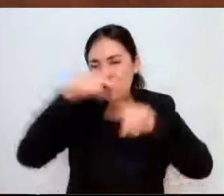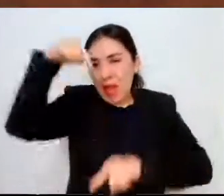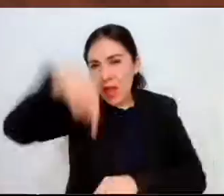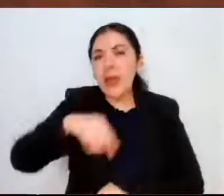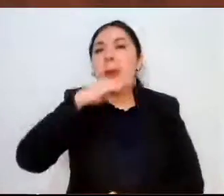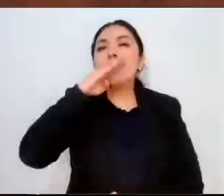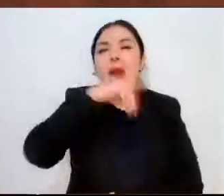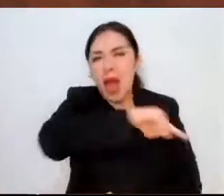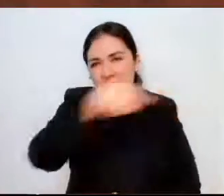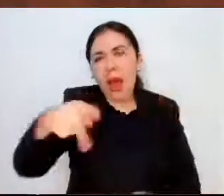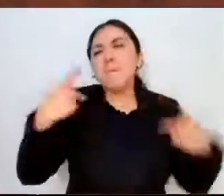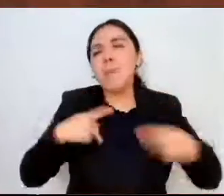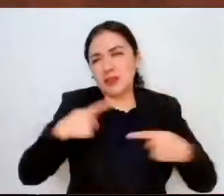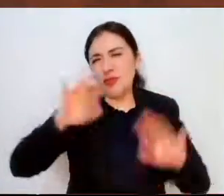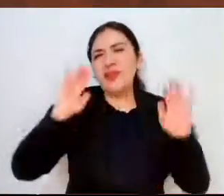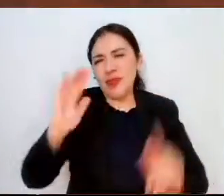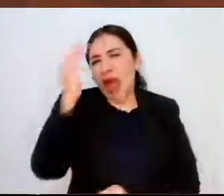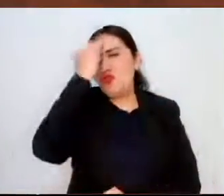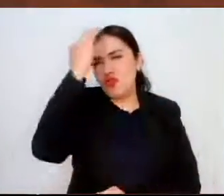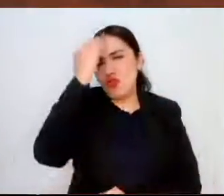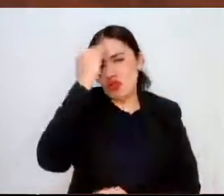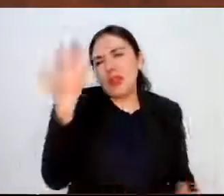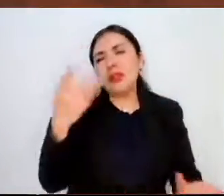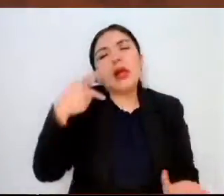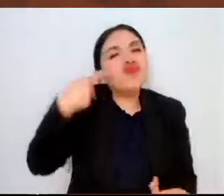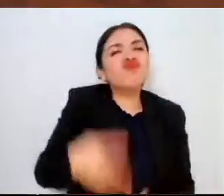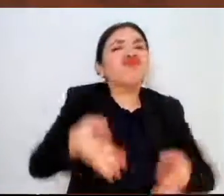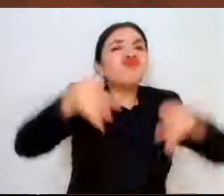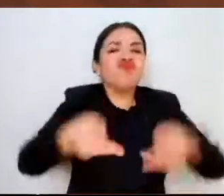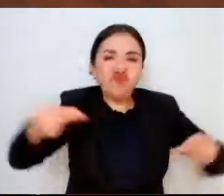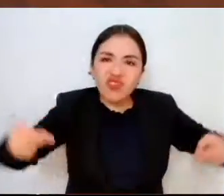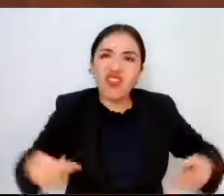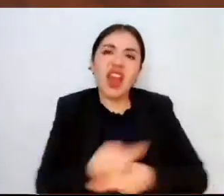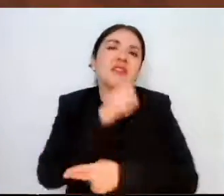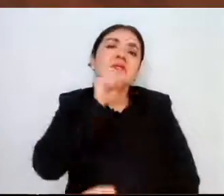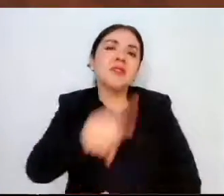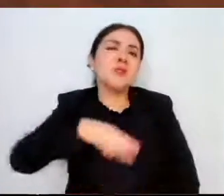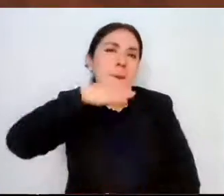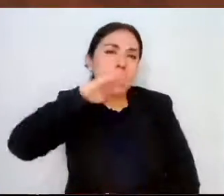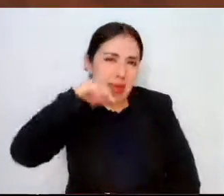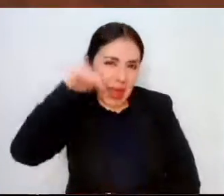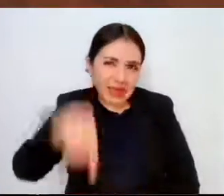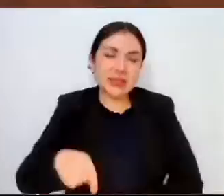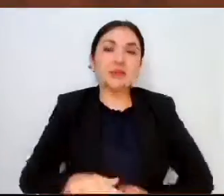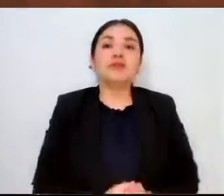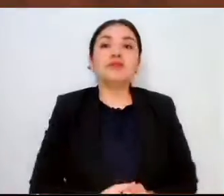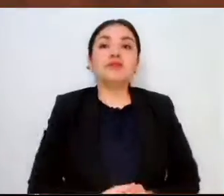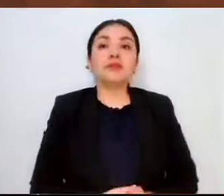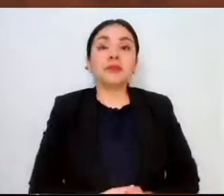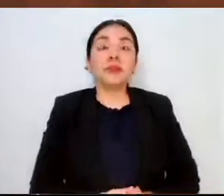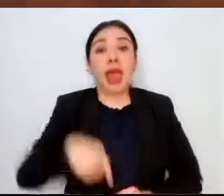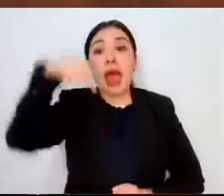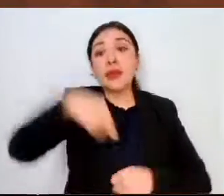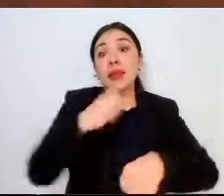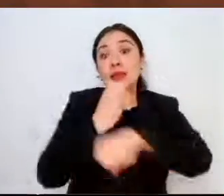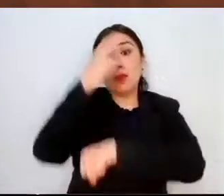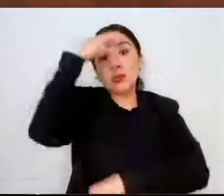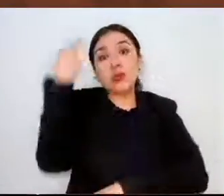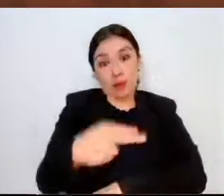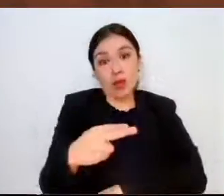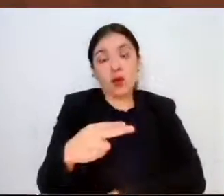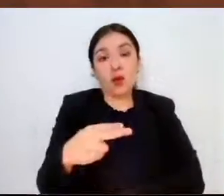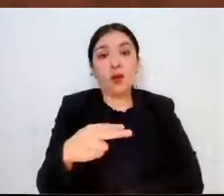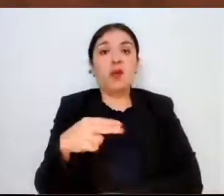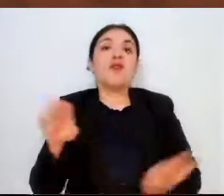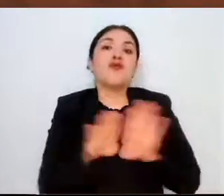mayoría de las mexicanas, los mexicanos, porque somos producto del maíz. El Estado de México, como ya bien lo decía